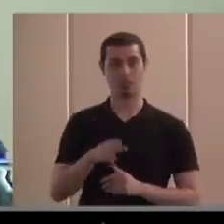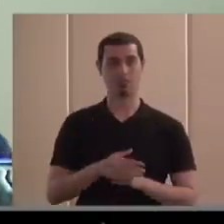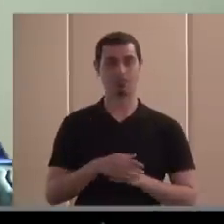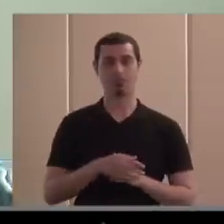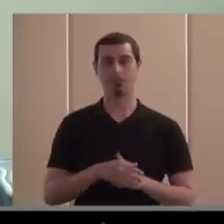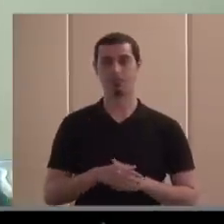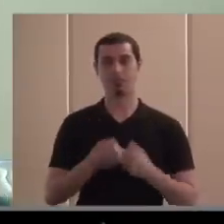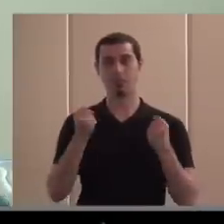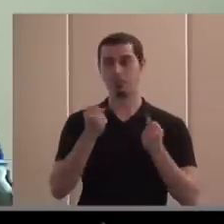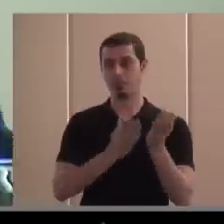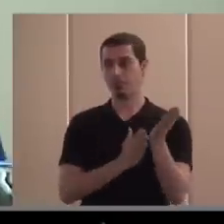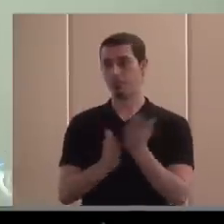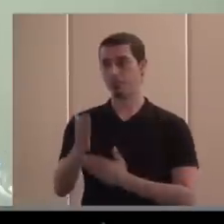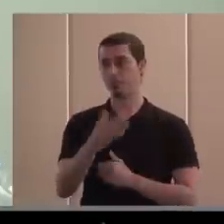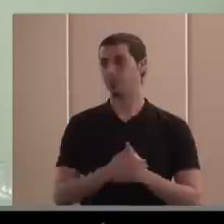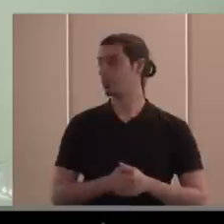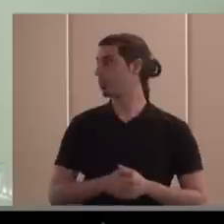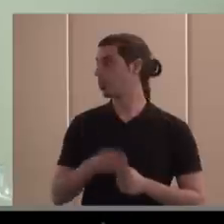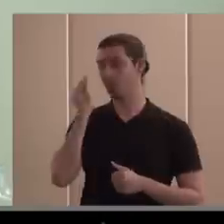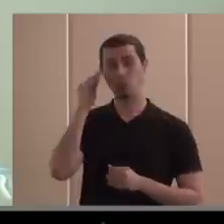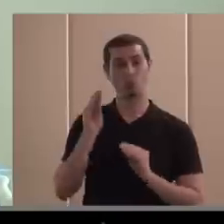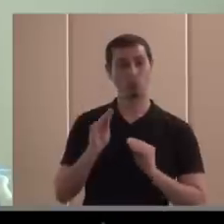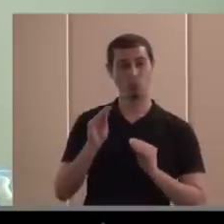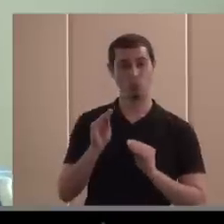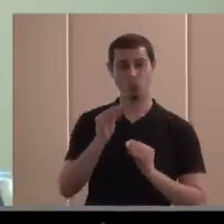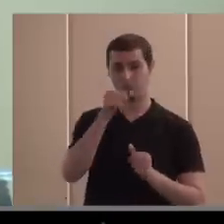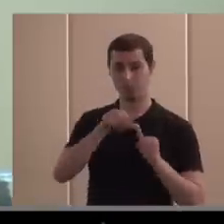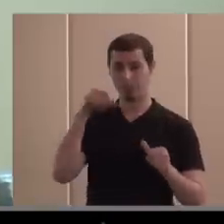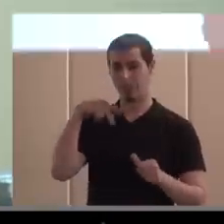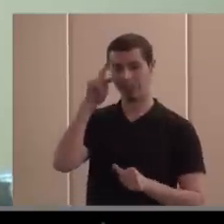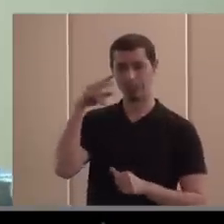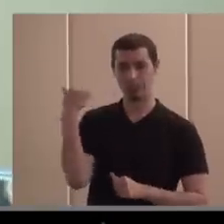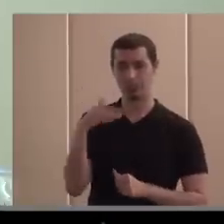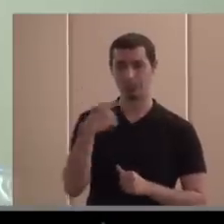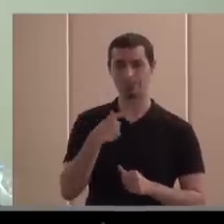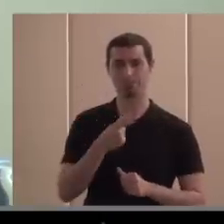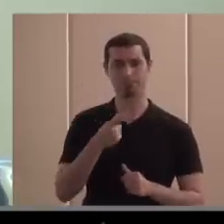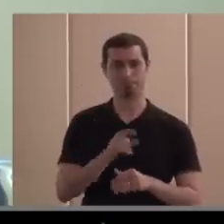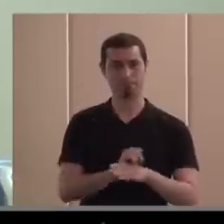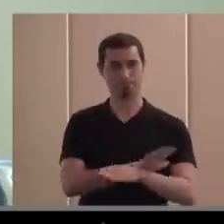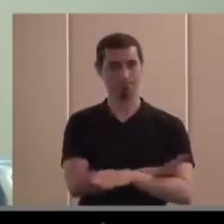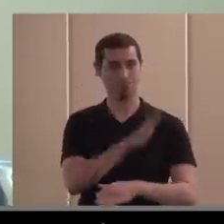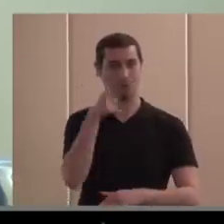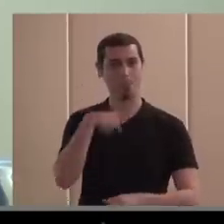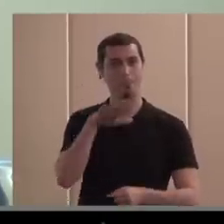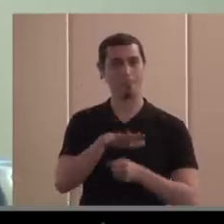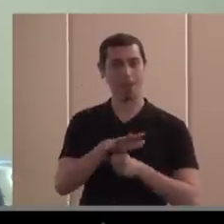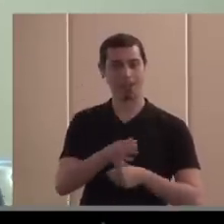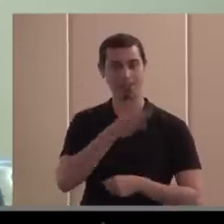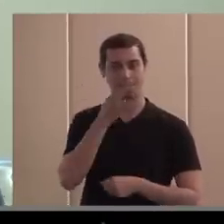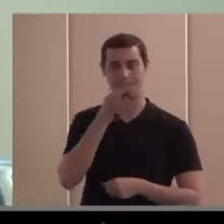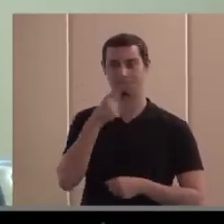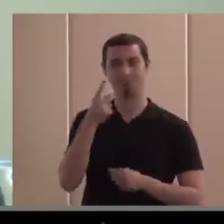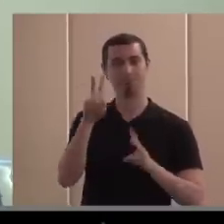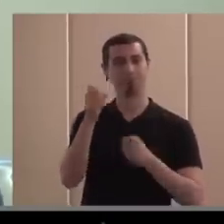que, bueno, pues yo creo que un currículum impresionante para una tarde de martes, para hablar de economía